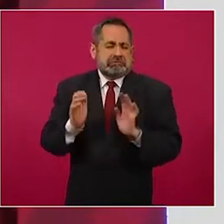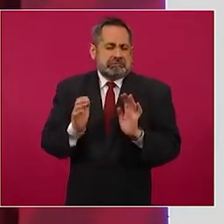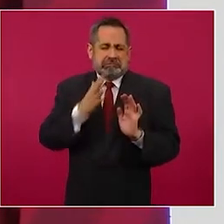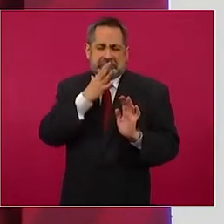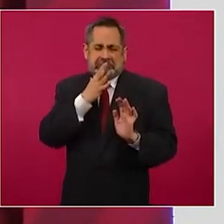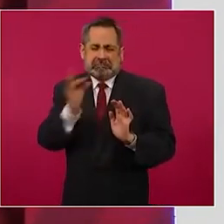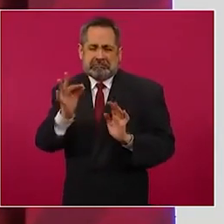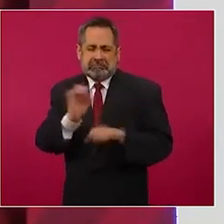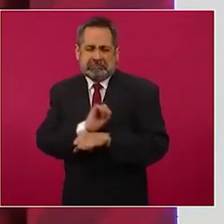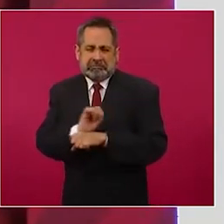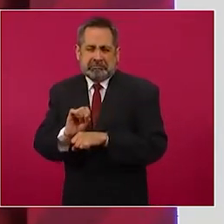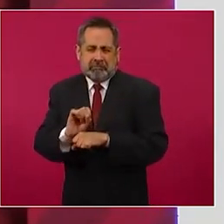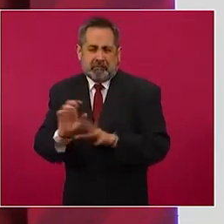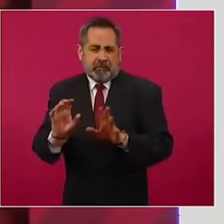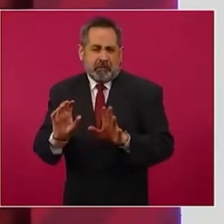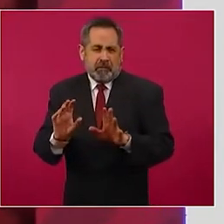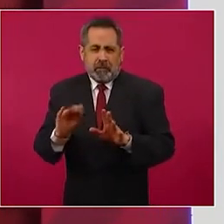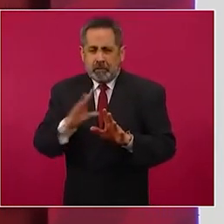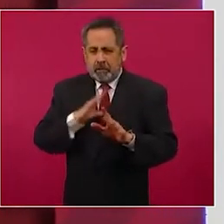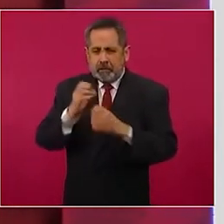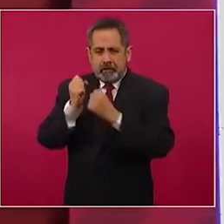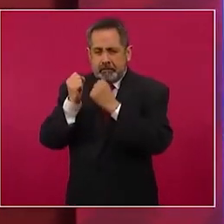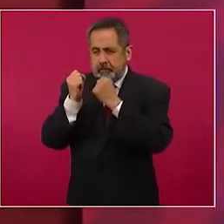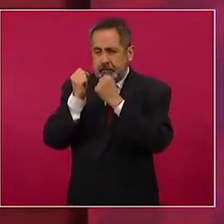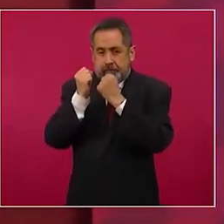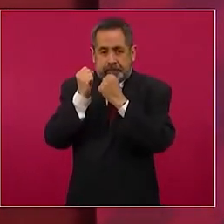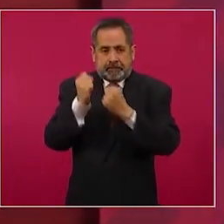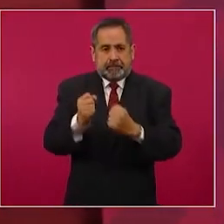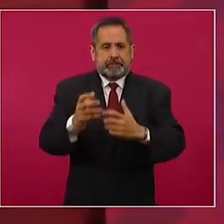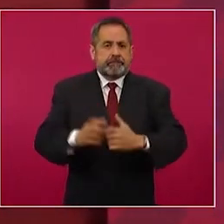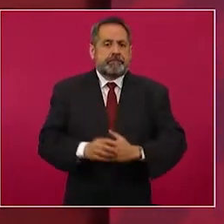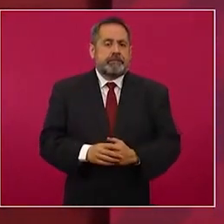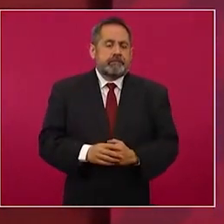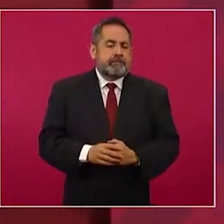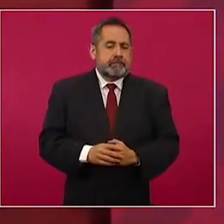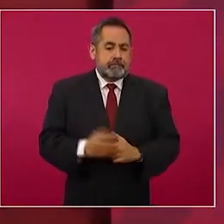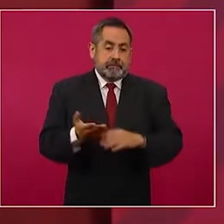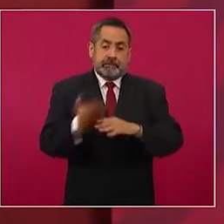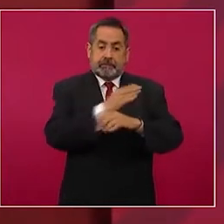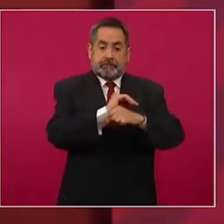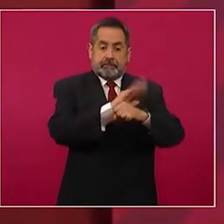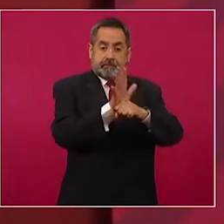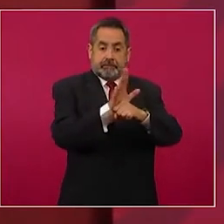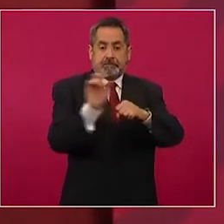la potencia que tenía la variante Delta.